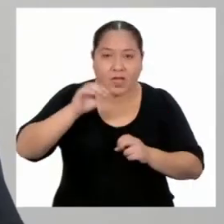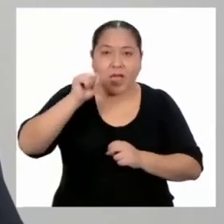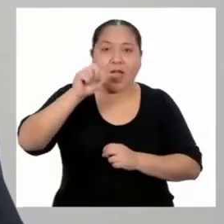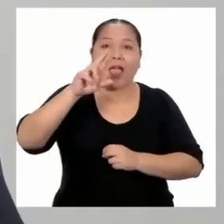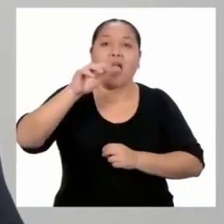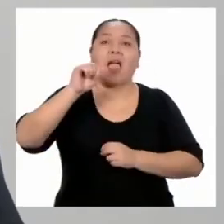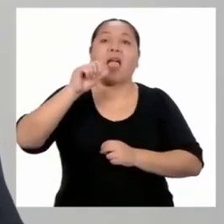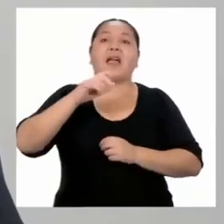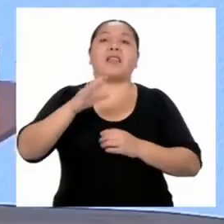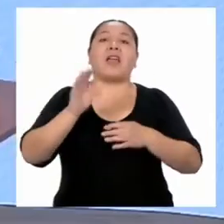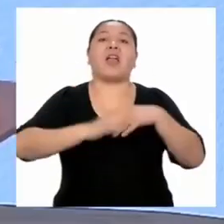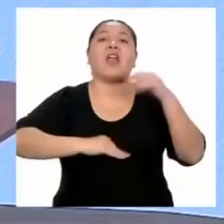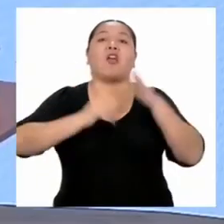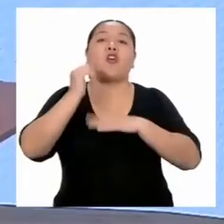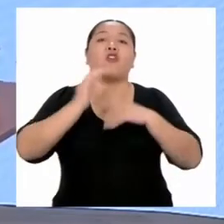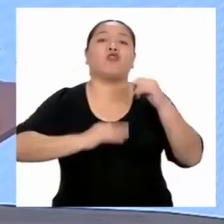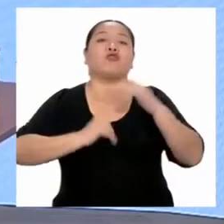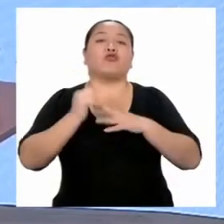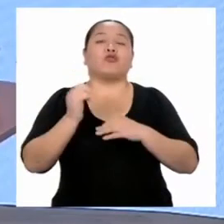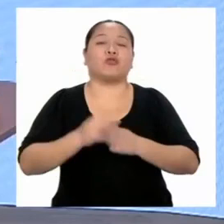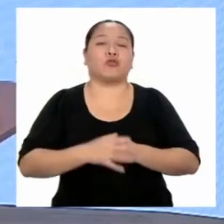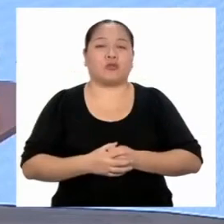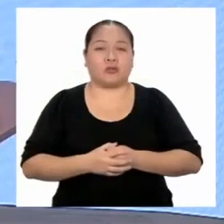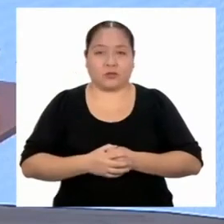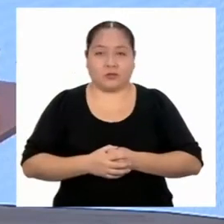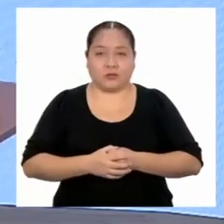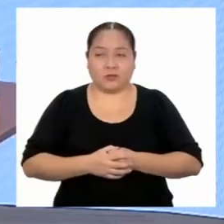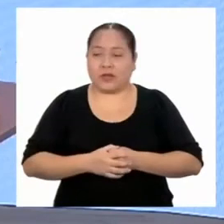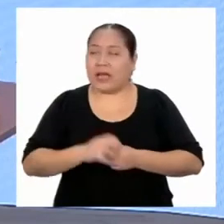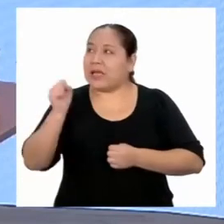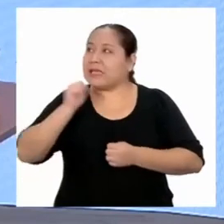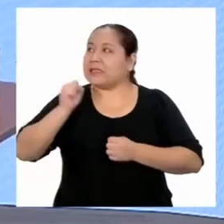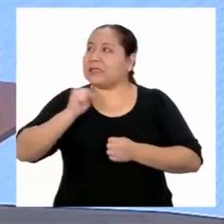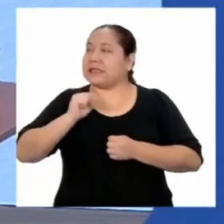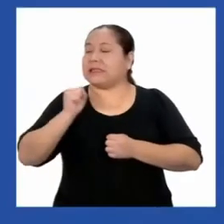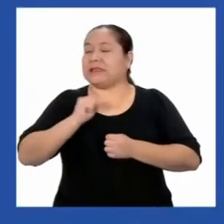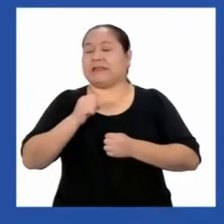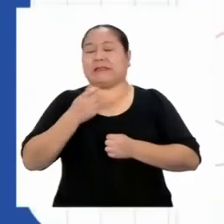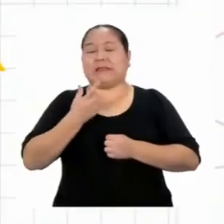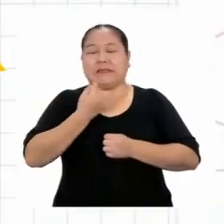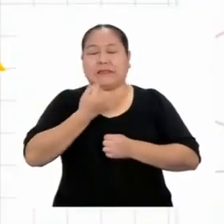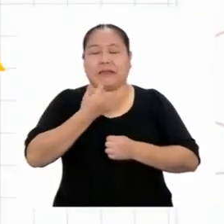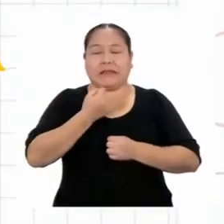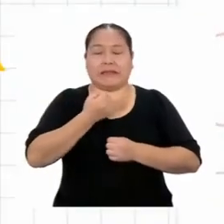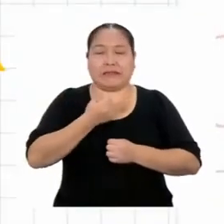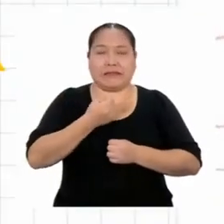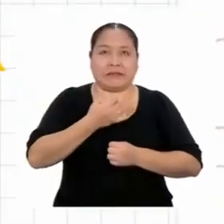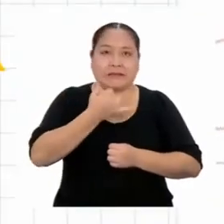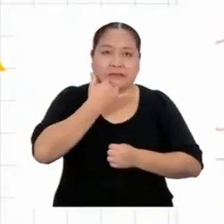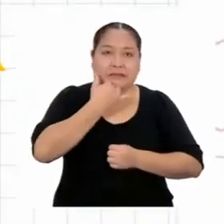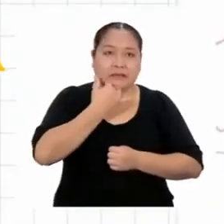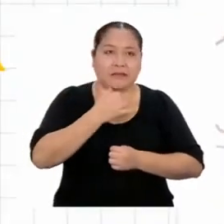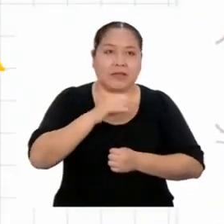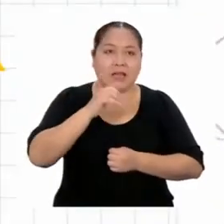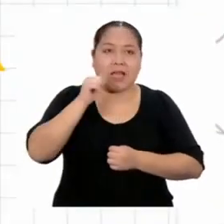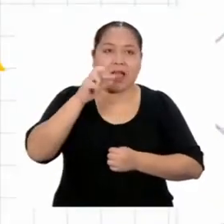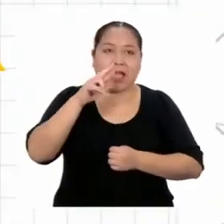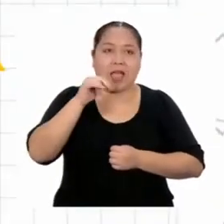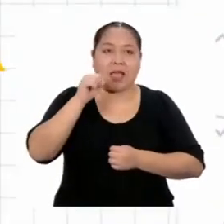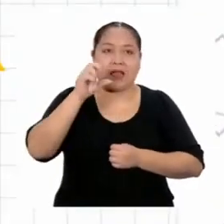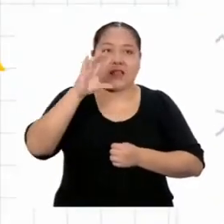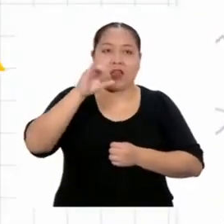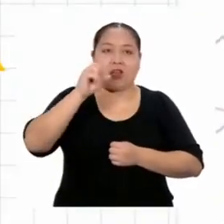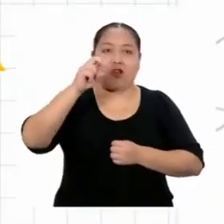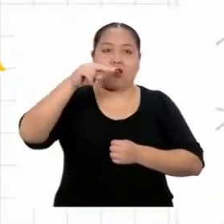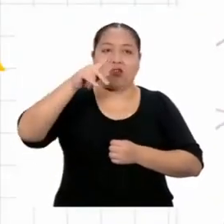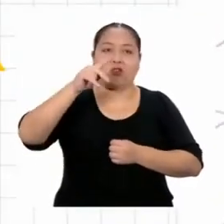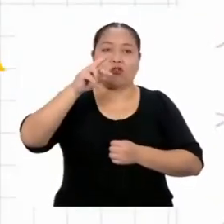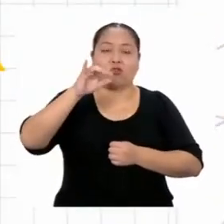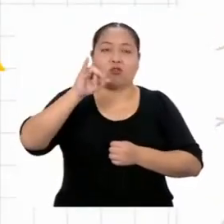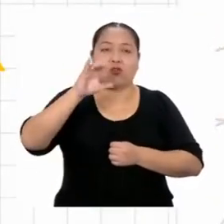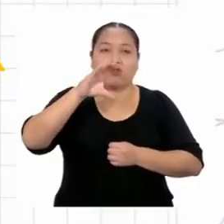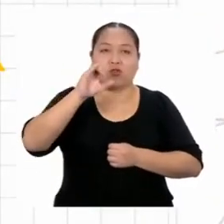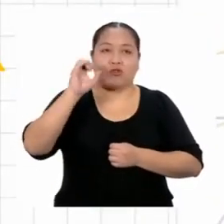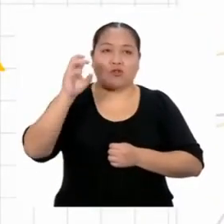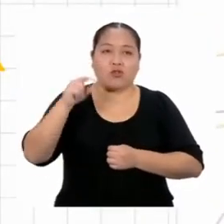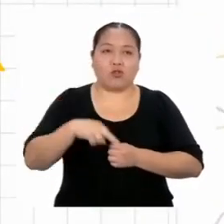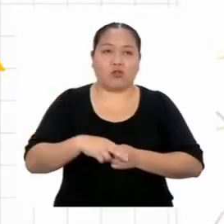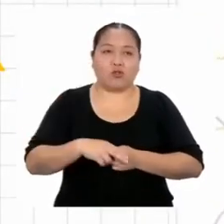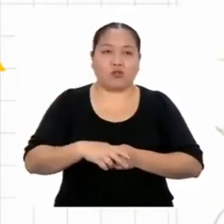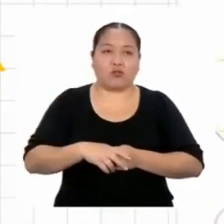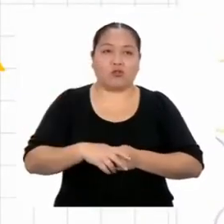área de construcción. ¡Muy cierto! ¡Casi se me pasa! El área de construcción sería entonces